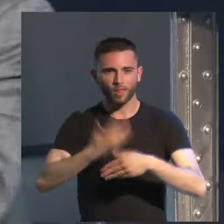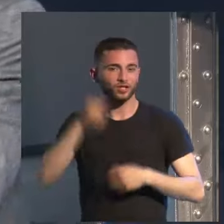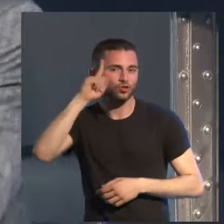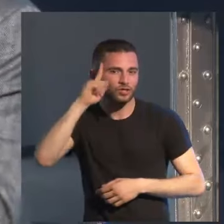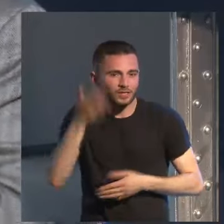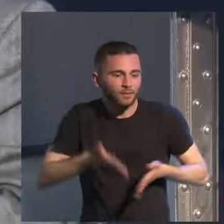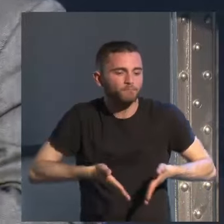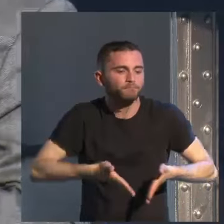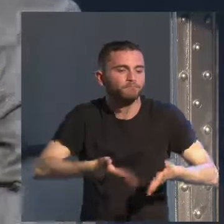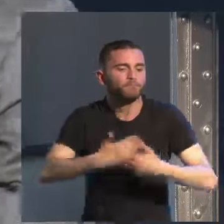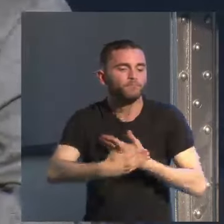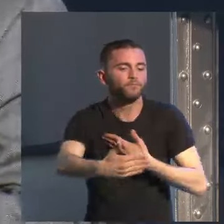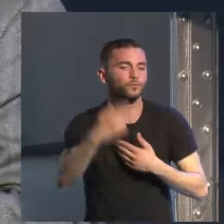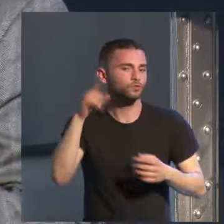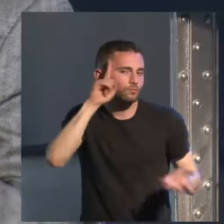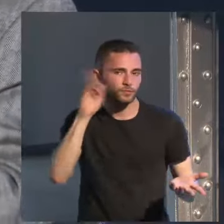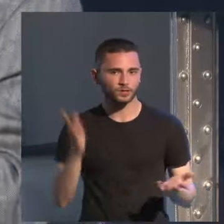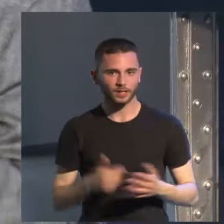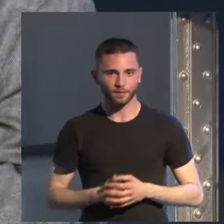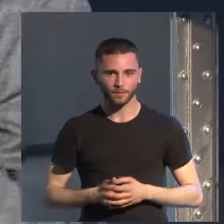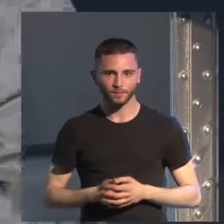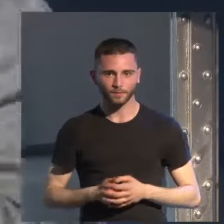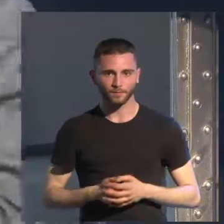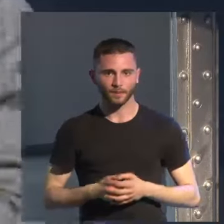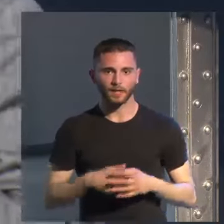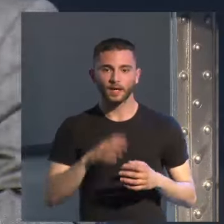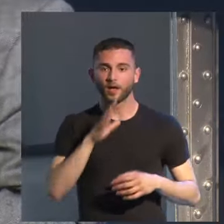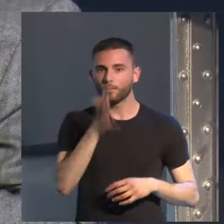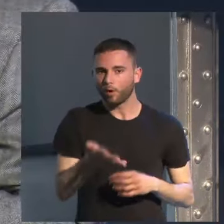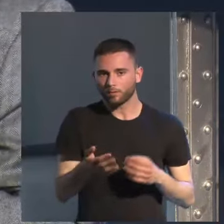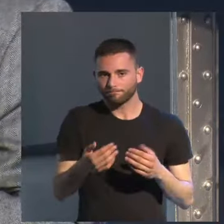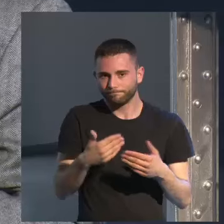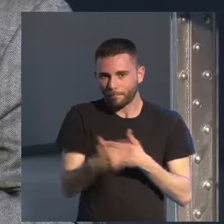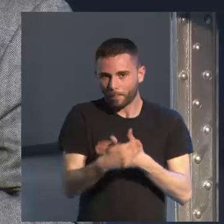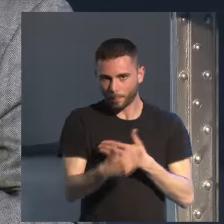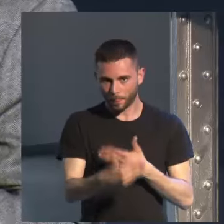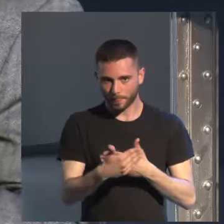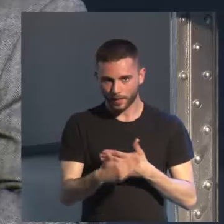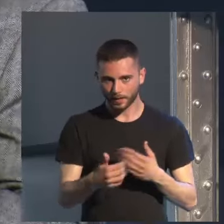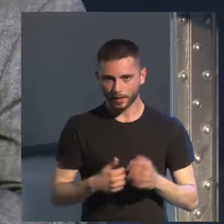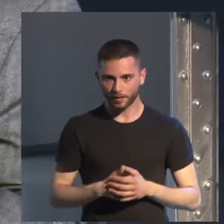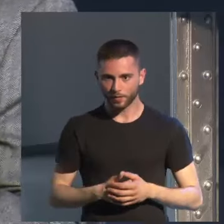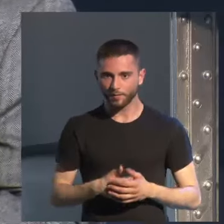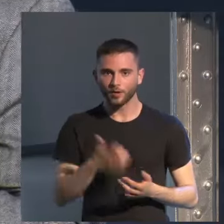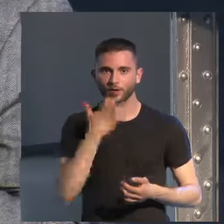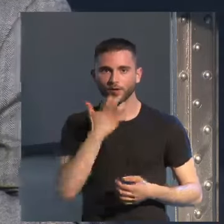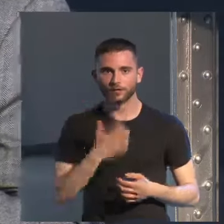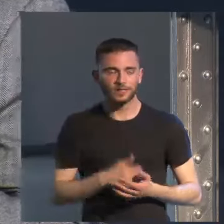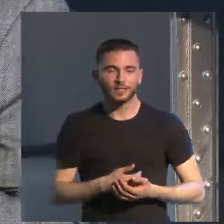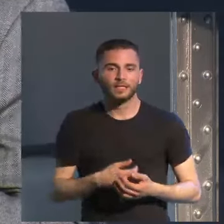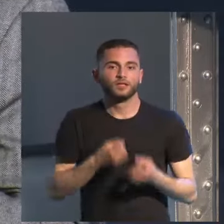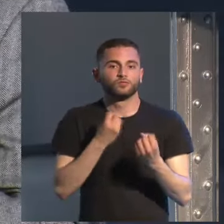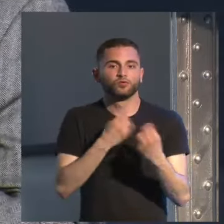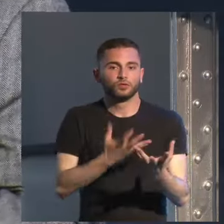rumbos va a tomar definitivamente y por qué está demasiado cercano pero estoy hablando por ejemplo de un fenómeno